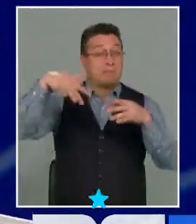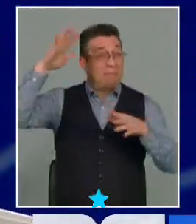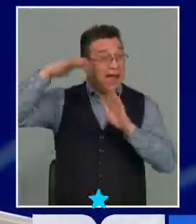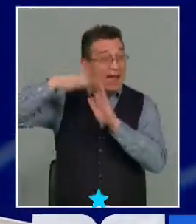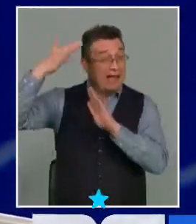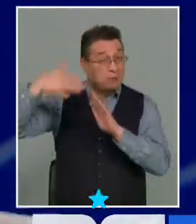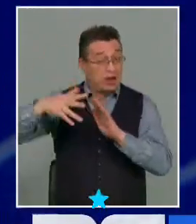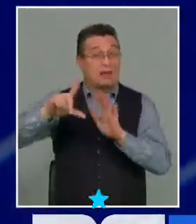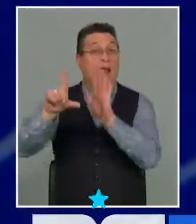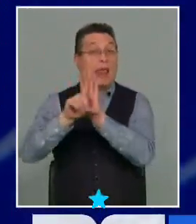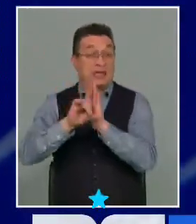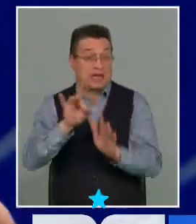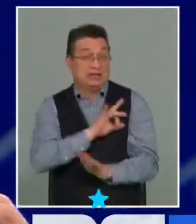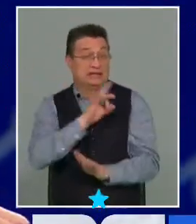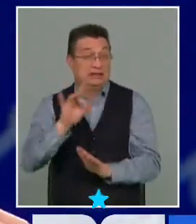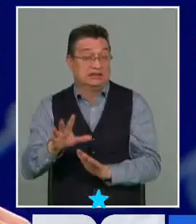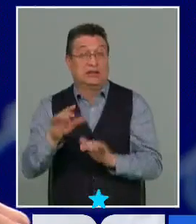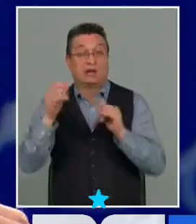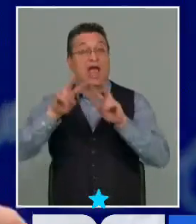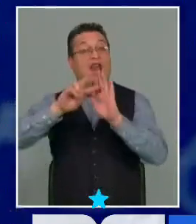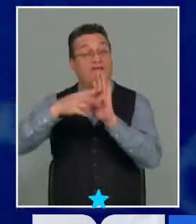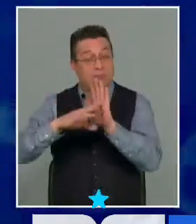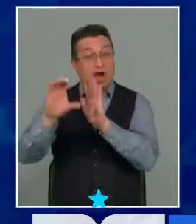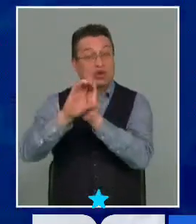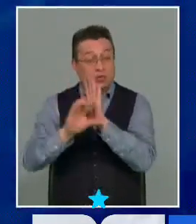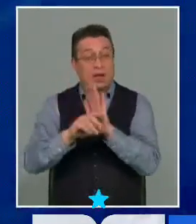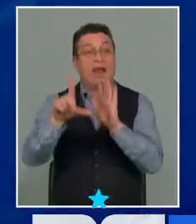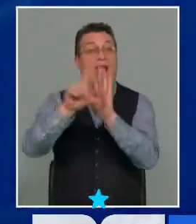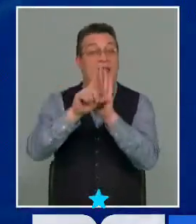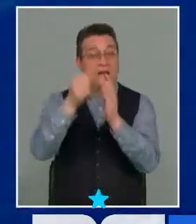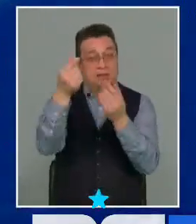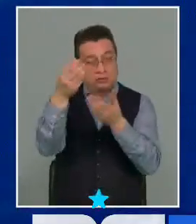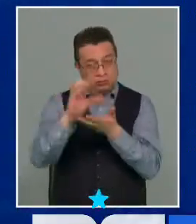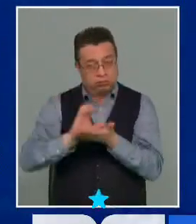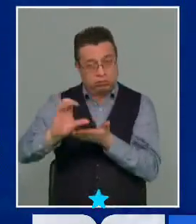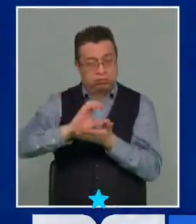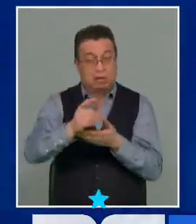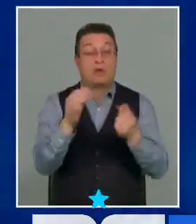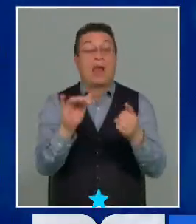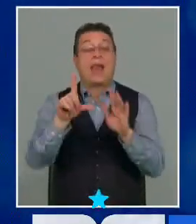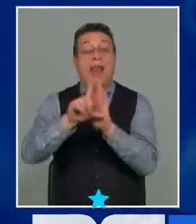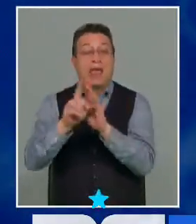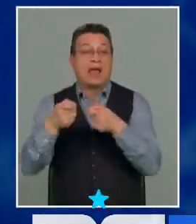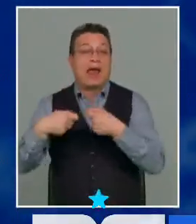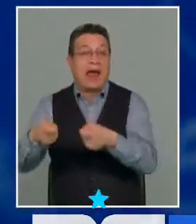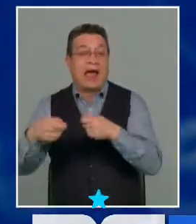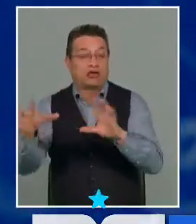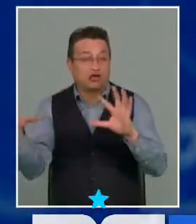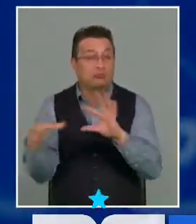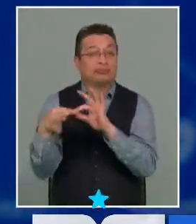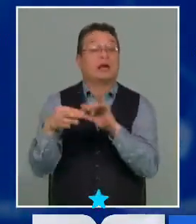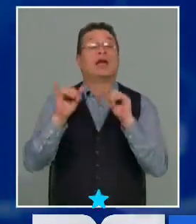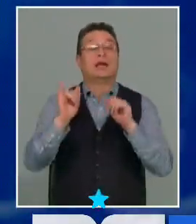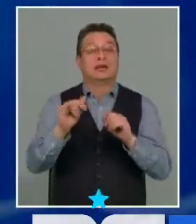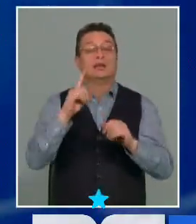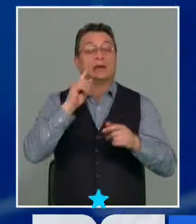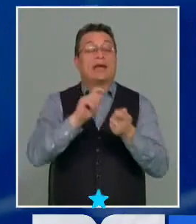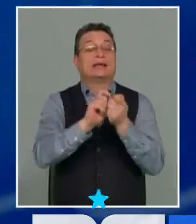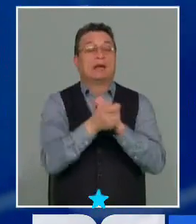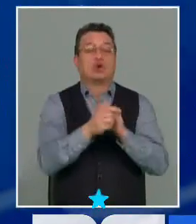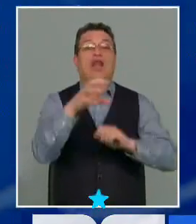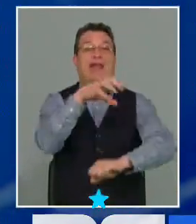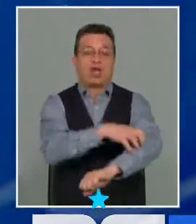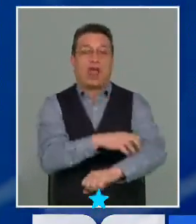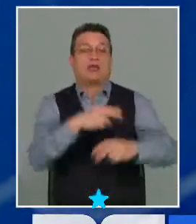principales leyes del país, que están las reformas constitucionales, la ley de presupuesto, la ley que genera en gasto y aquellas que tengan impacto regional, porque es de